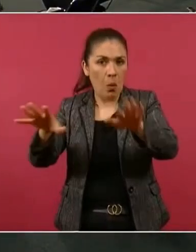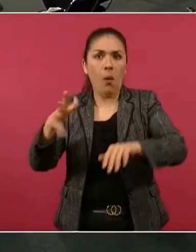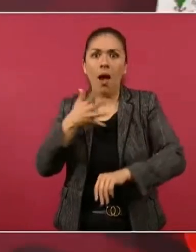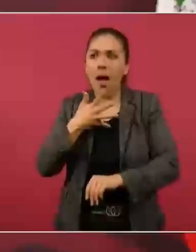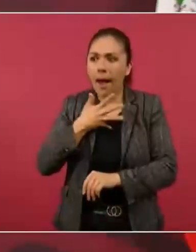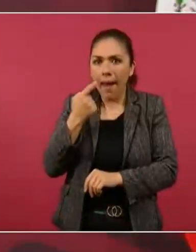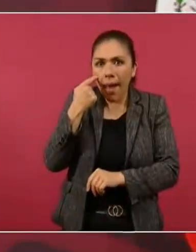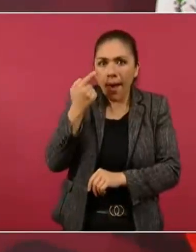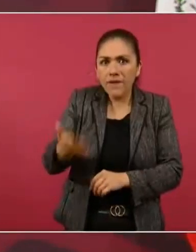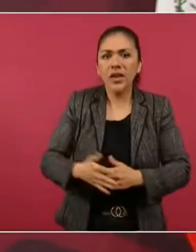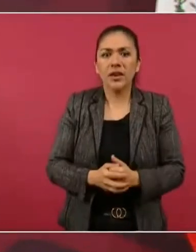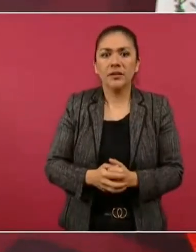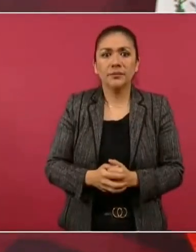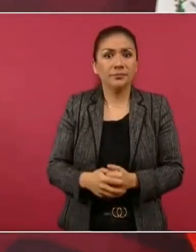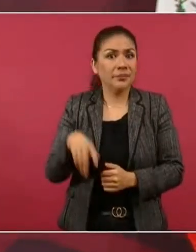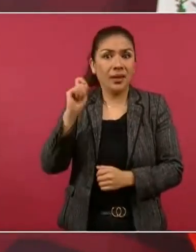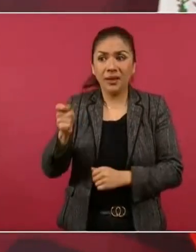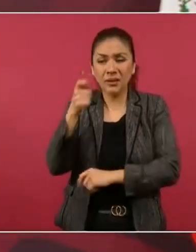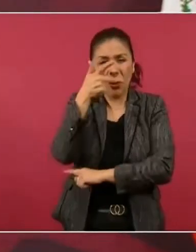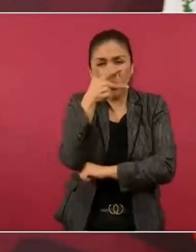fue un montaje